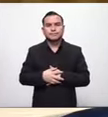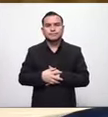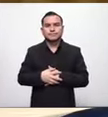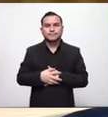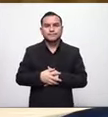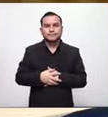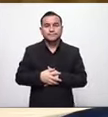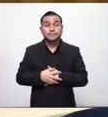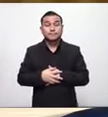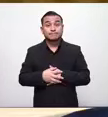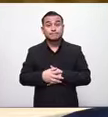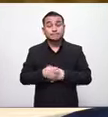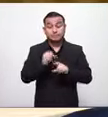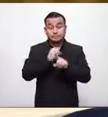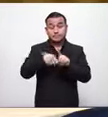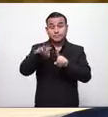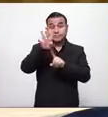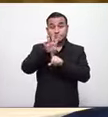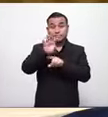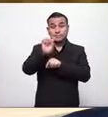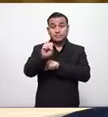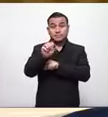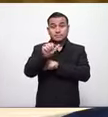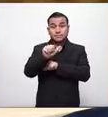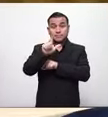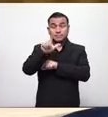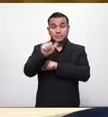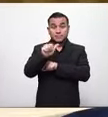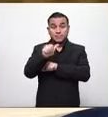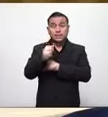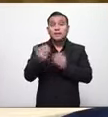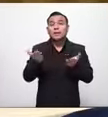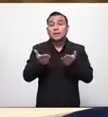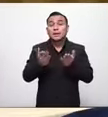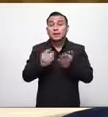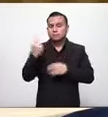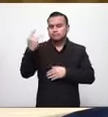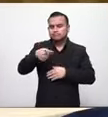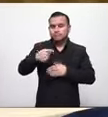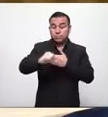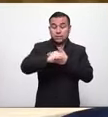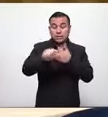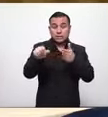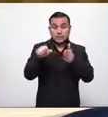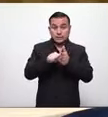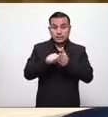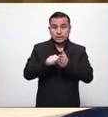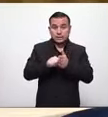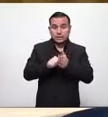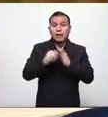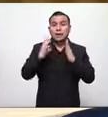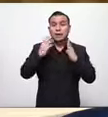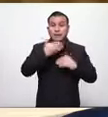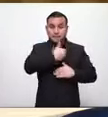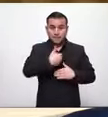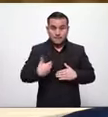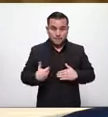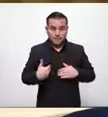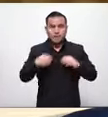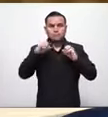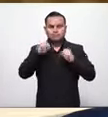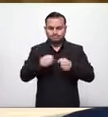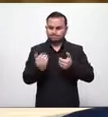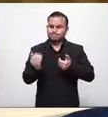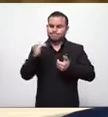la sala mandató que fuera entre la asamblea y el gobierno eso que están haciendo ahí no tiene